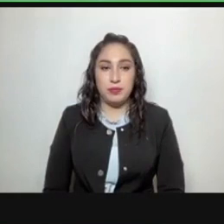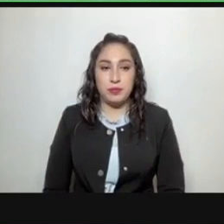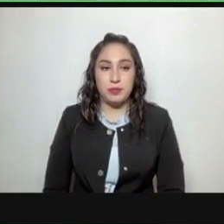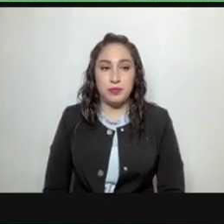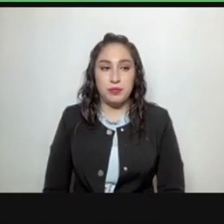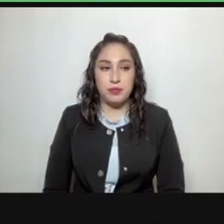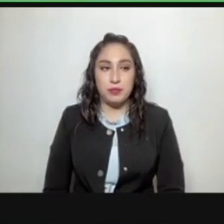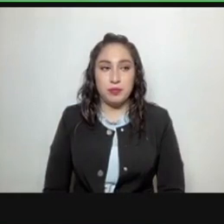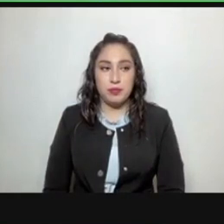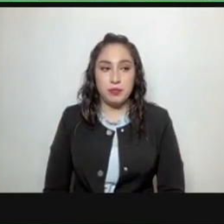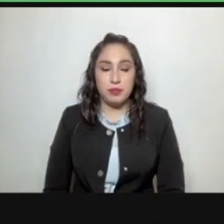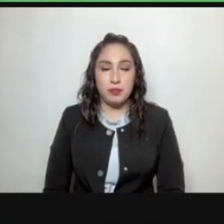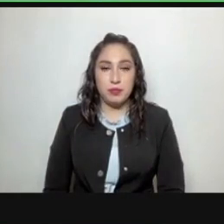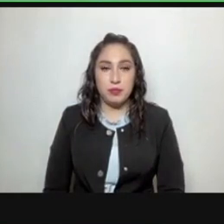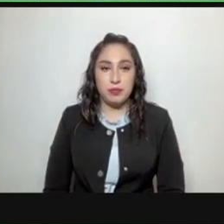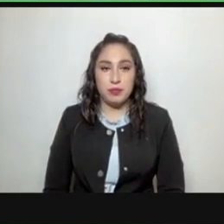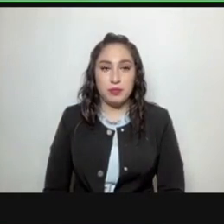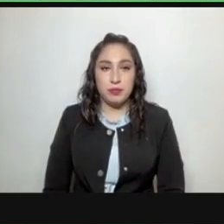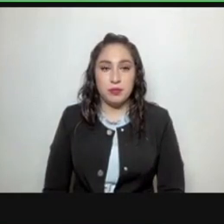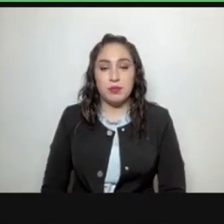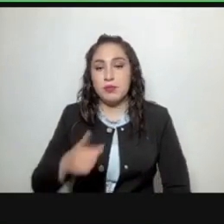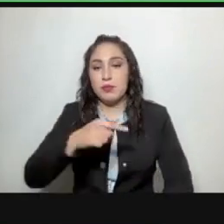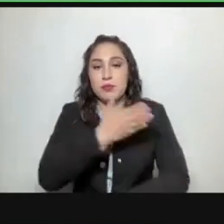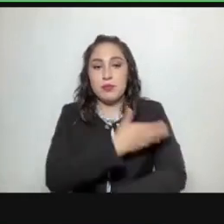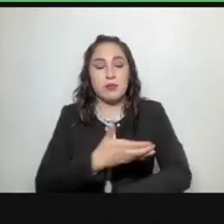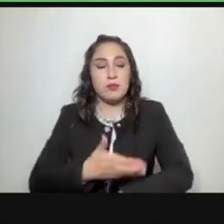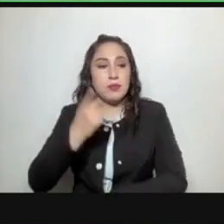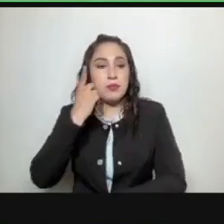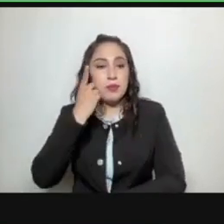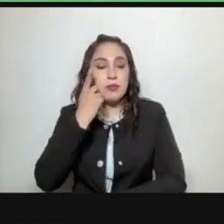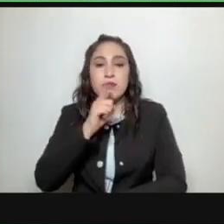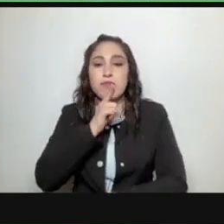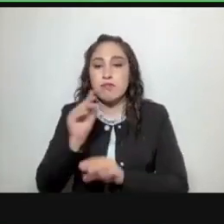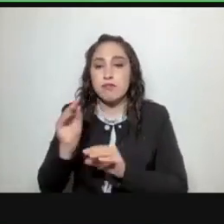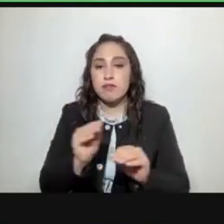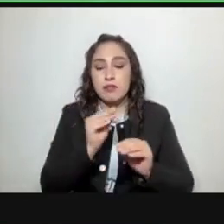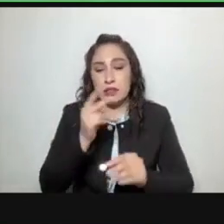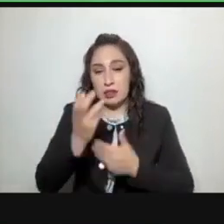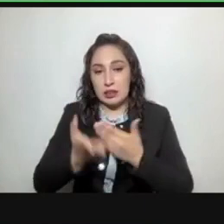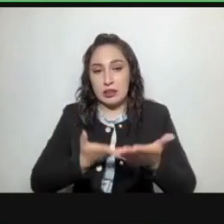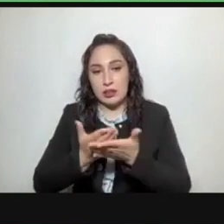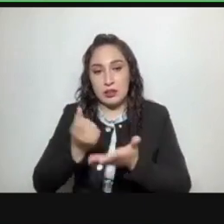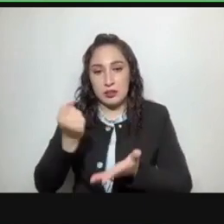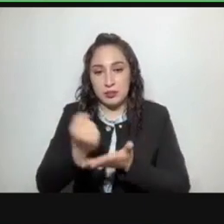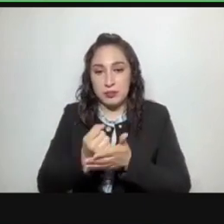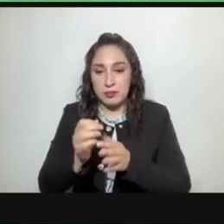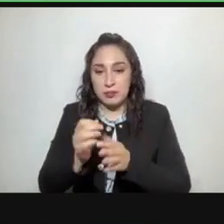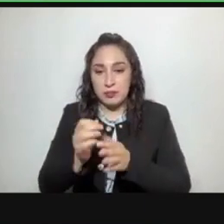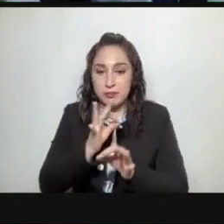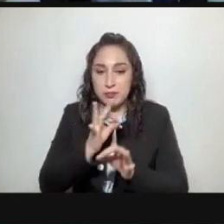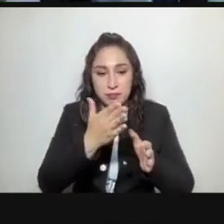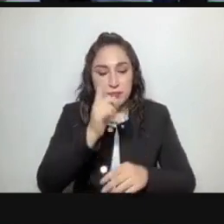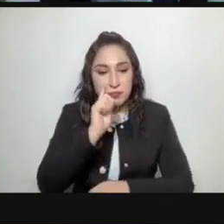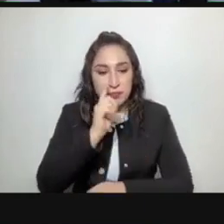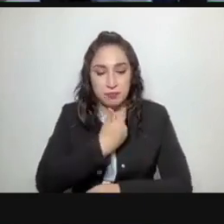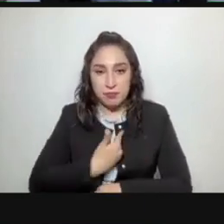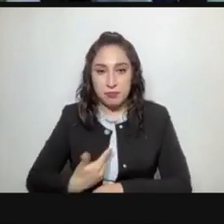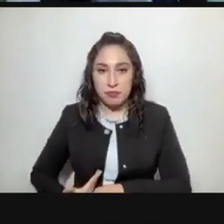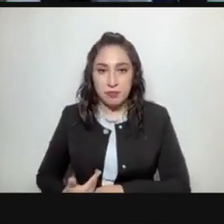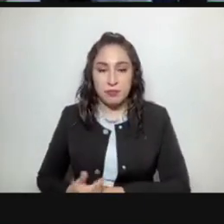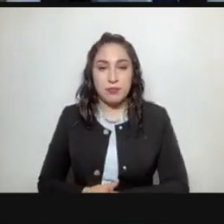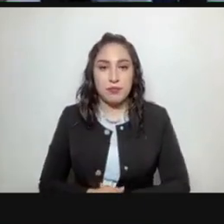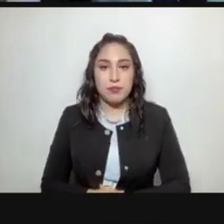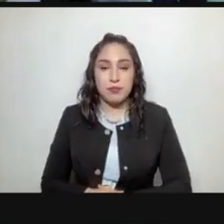no habiendo quien en contra se aprueba la propuesta diputada presidenta muchas gracias diputado